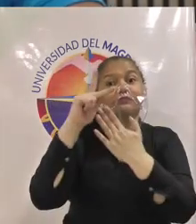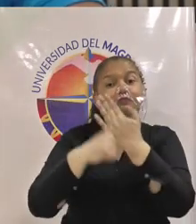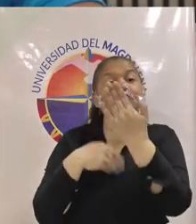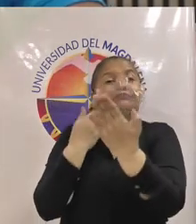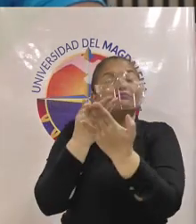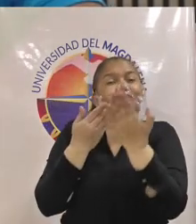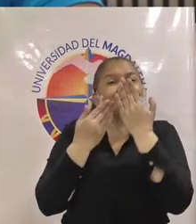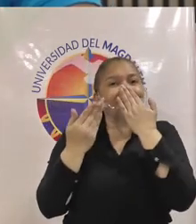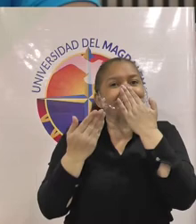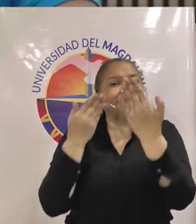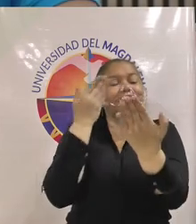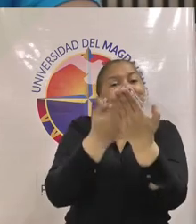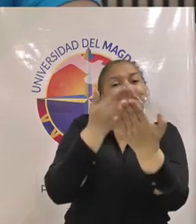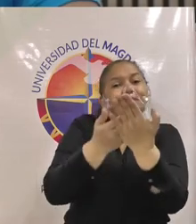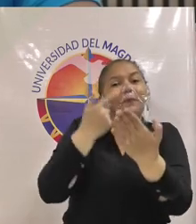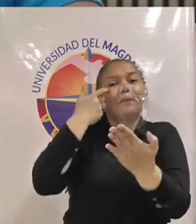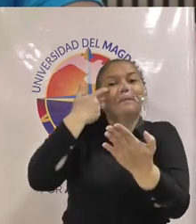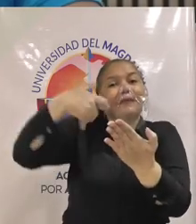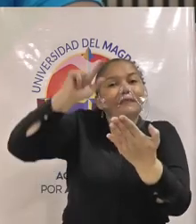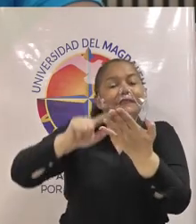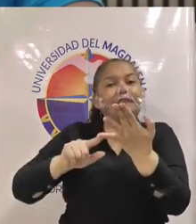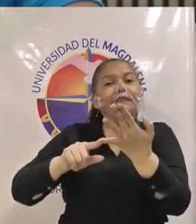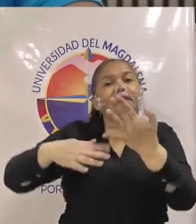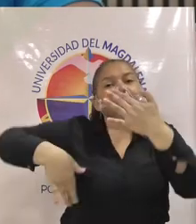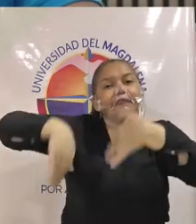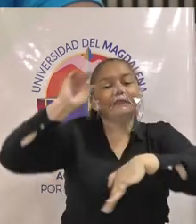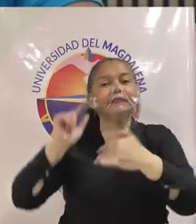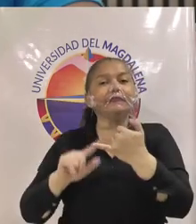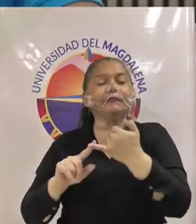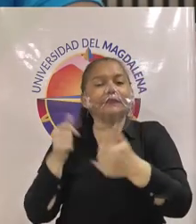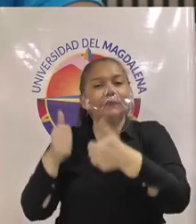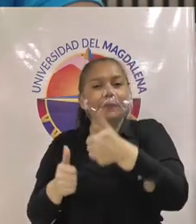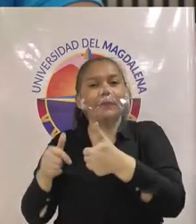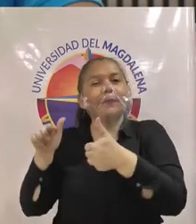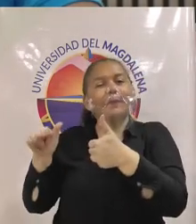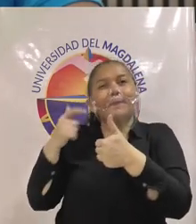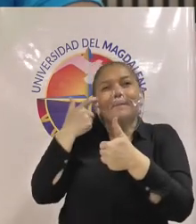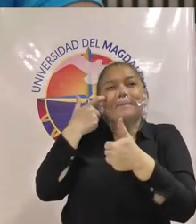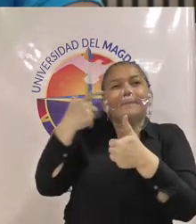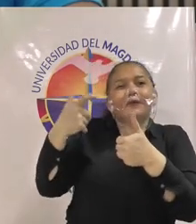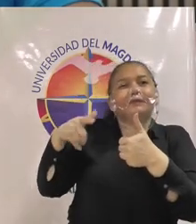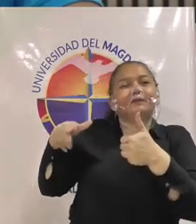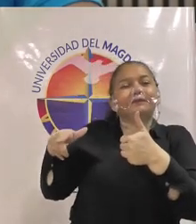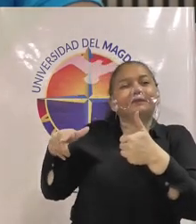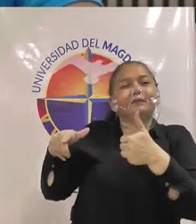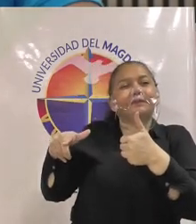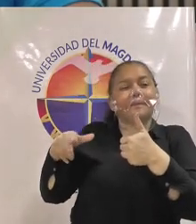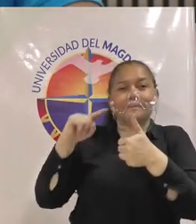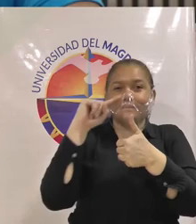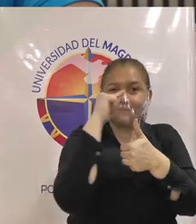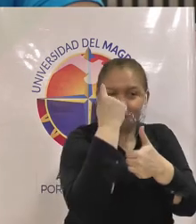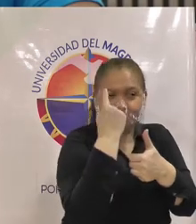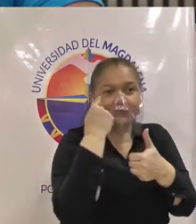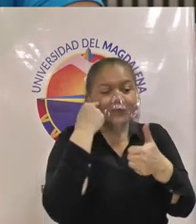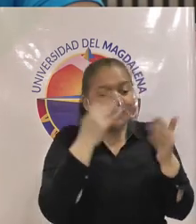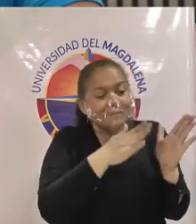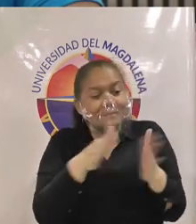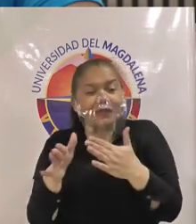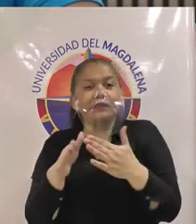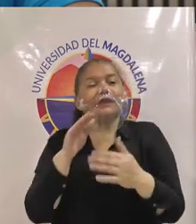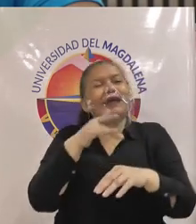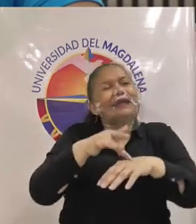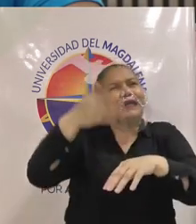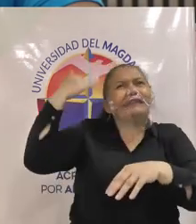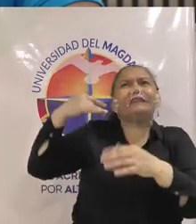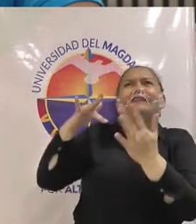debemos replantearnos como masa crítica de la sociedad que son las universidades es la primero la generación de un plan de pago de la